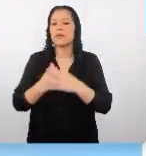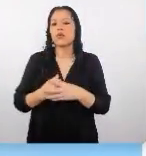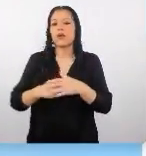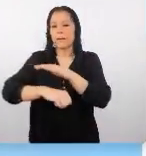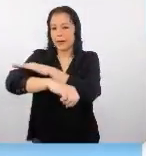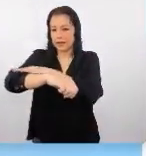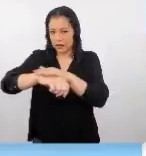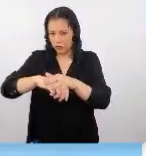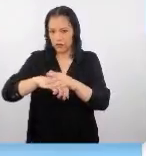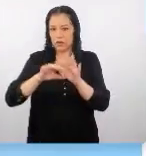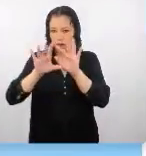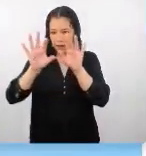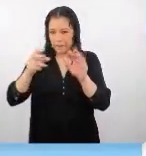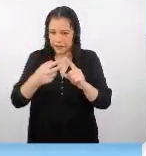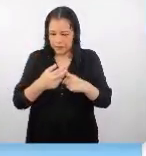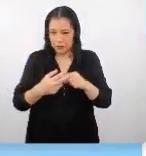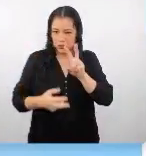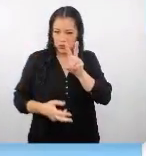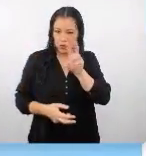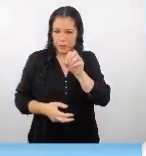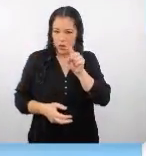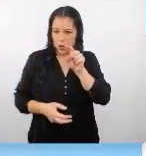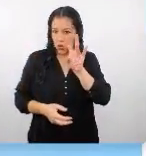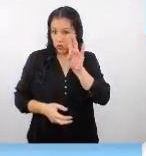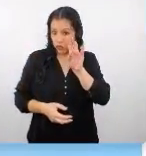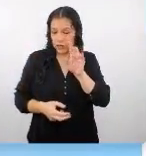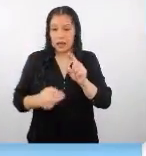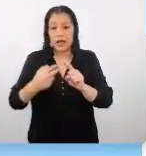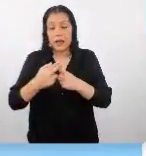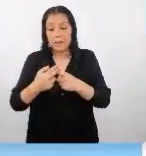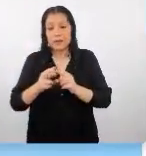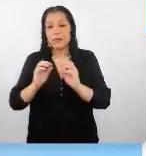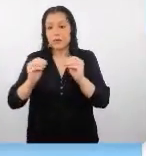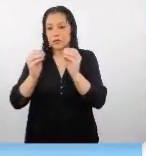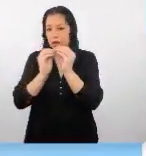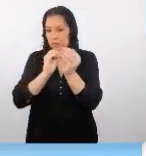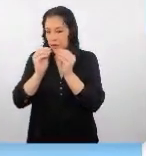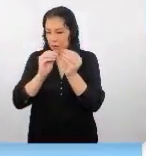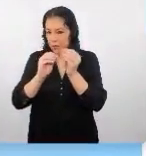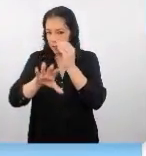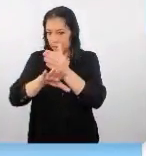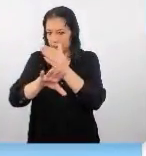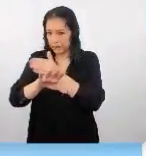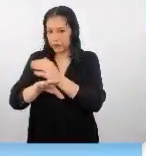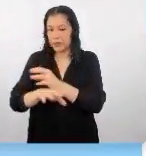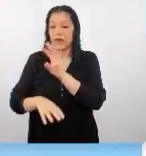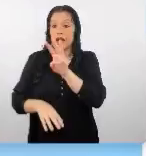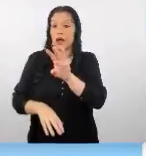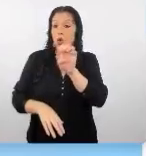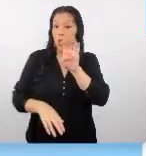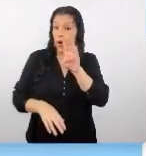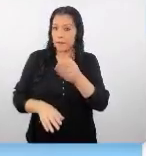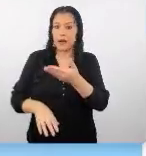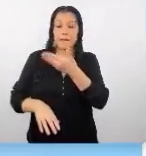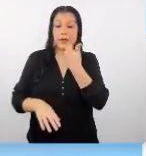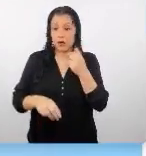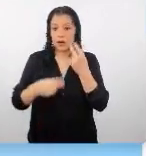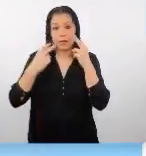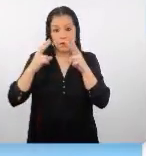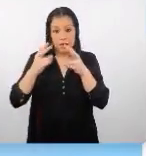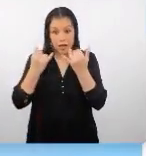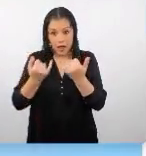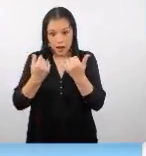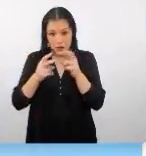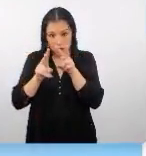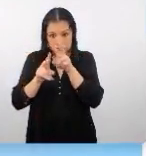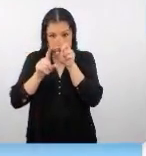venimos desde el año 2017. Comenzamos con la implementación de nuestra página web que es la que ustedes están viendo ahorita en